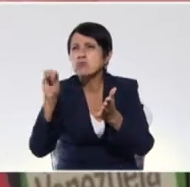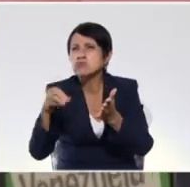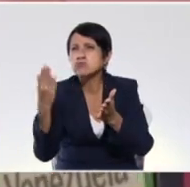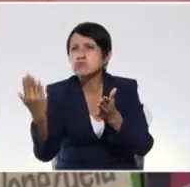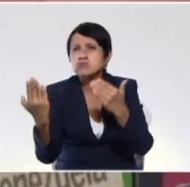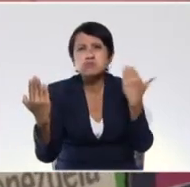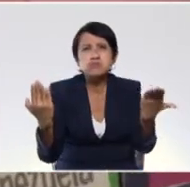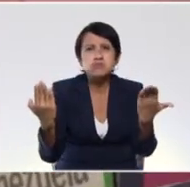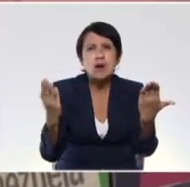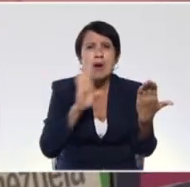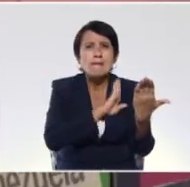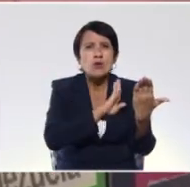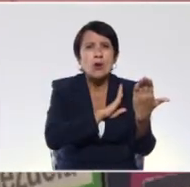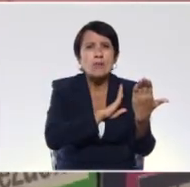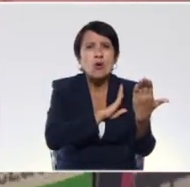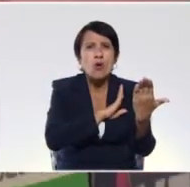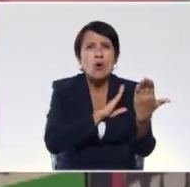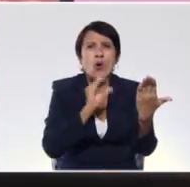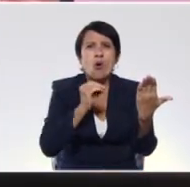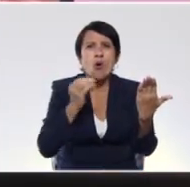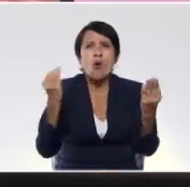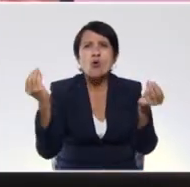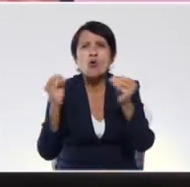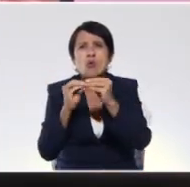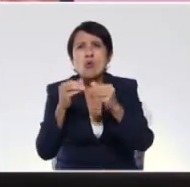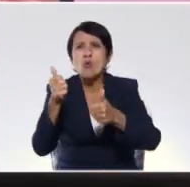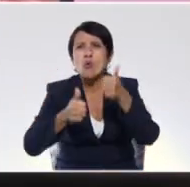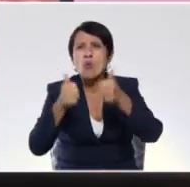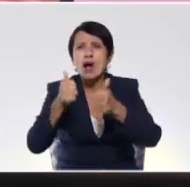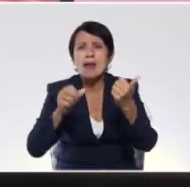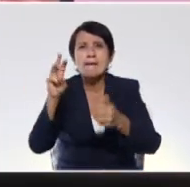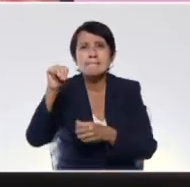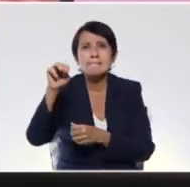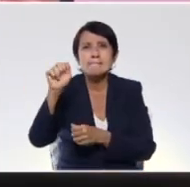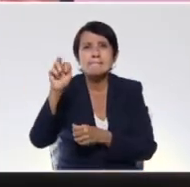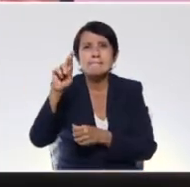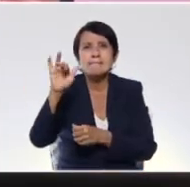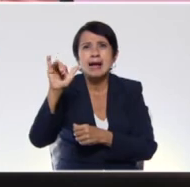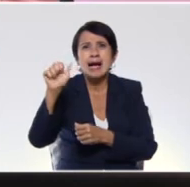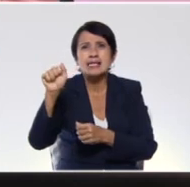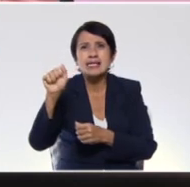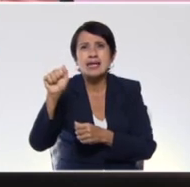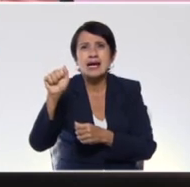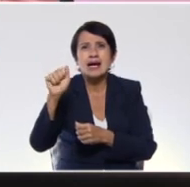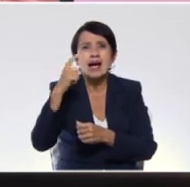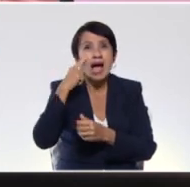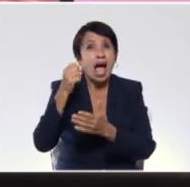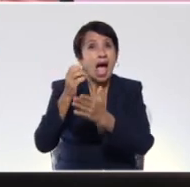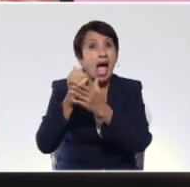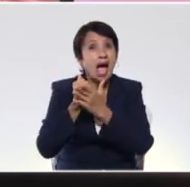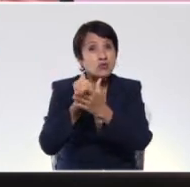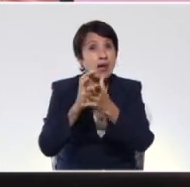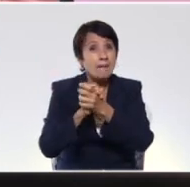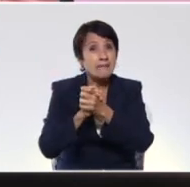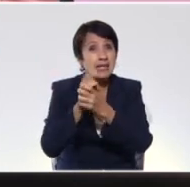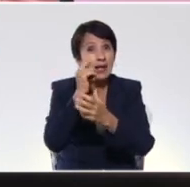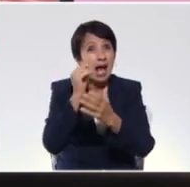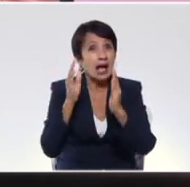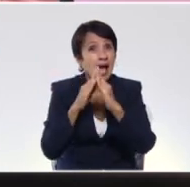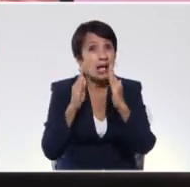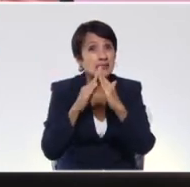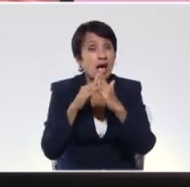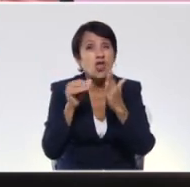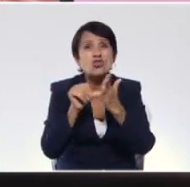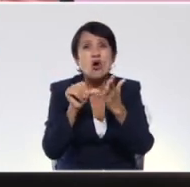¿En el sustantivo propio o en el sustantivo común? María es... Vamos a ver, amiguitos, ayúdenme allá en su casa.